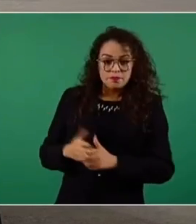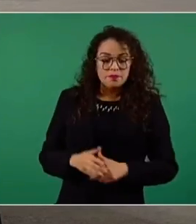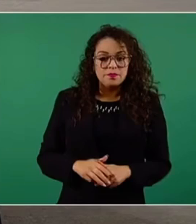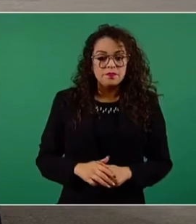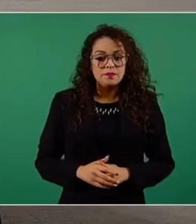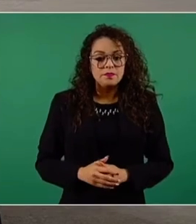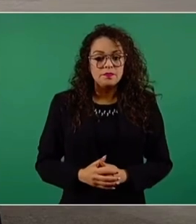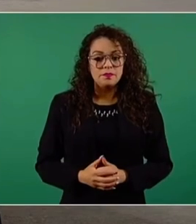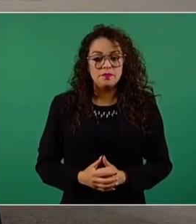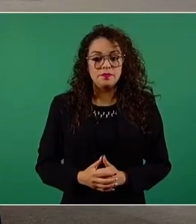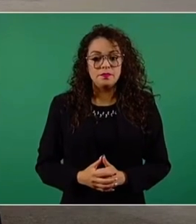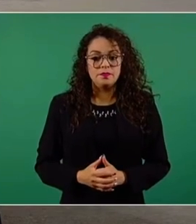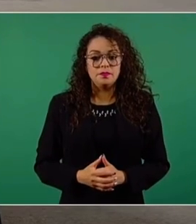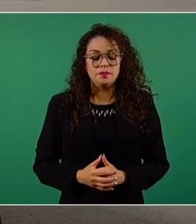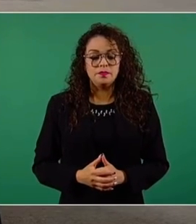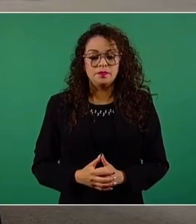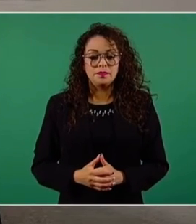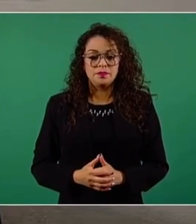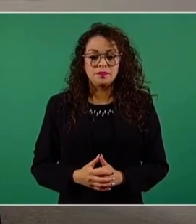bien.